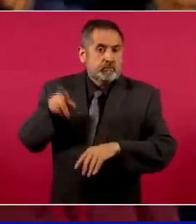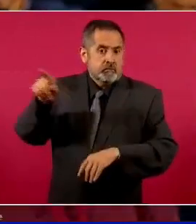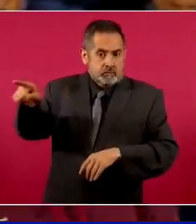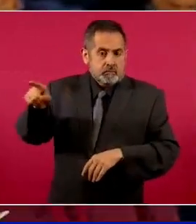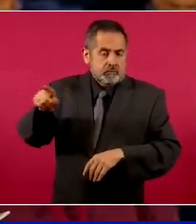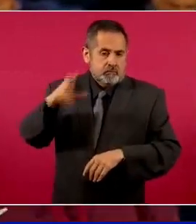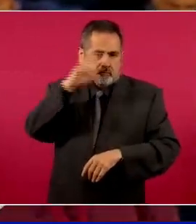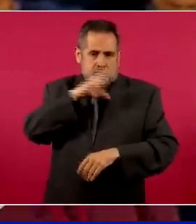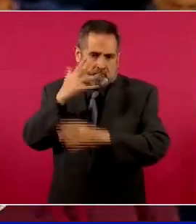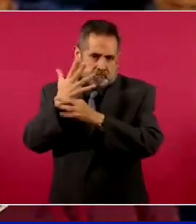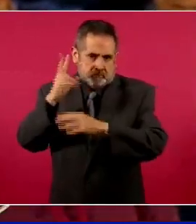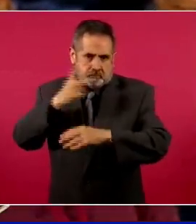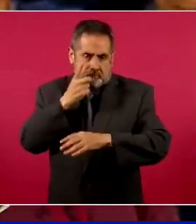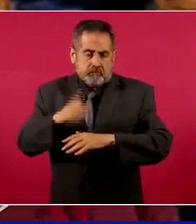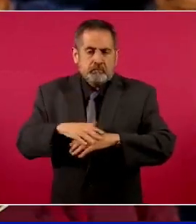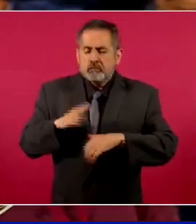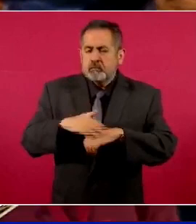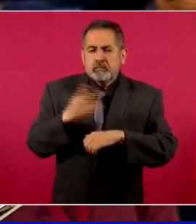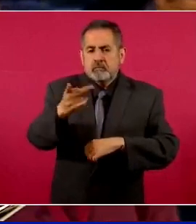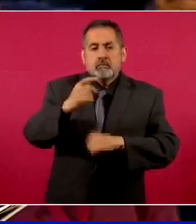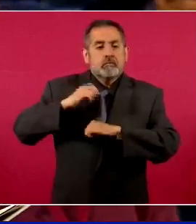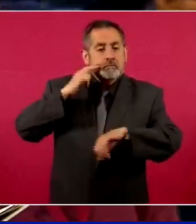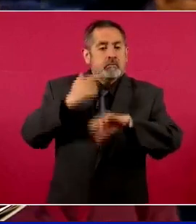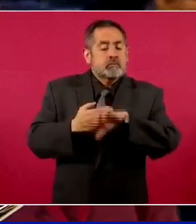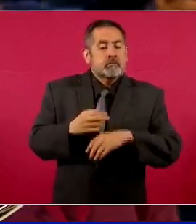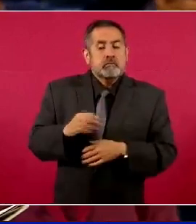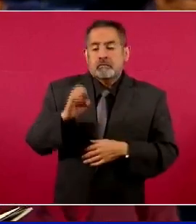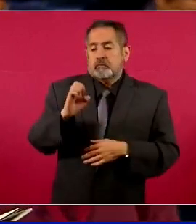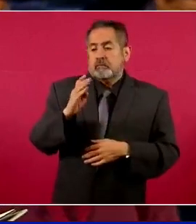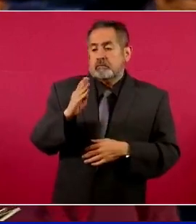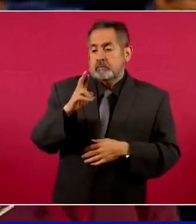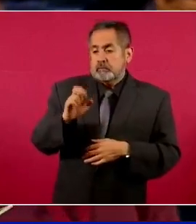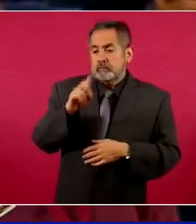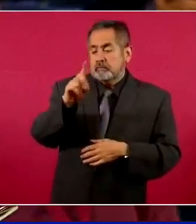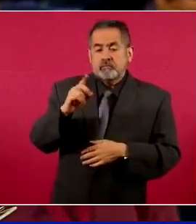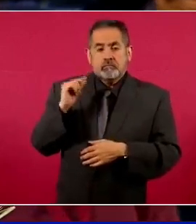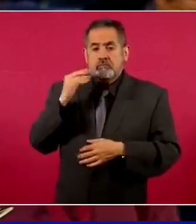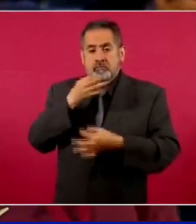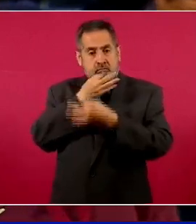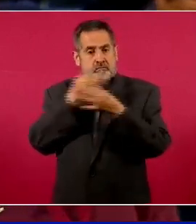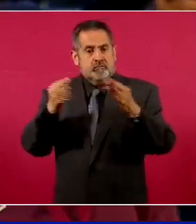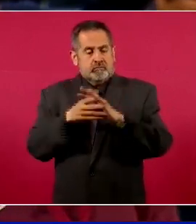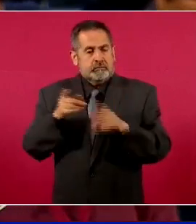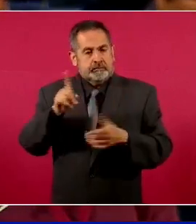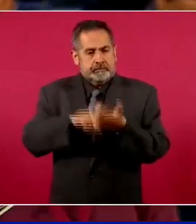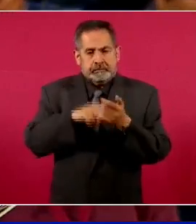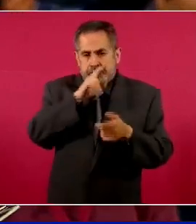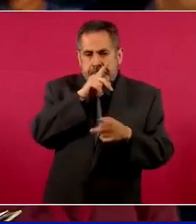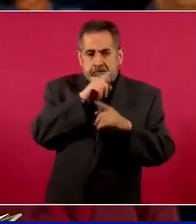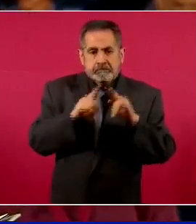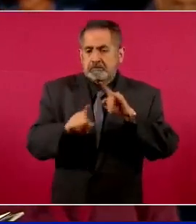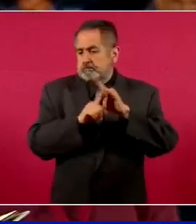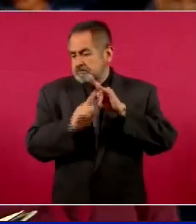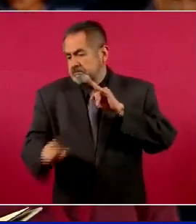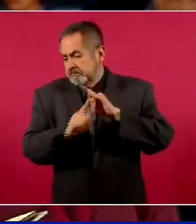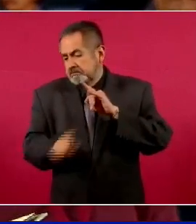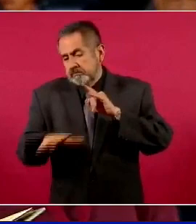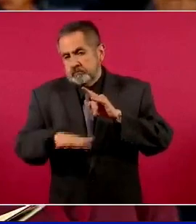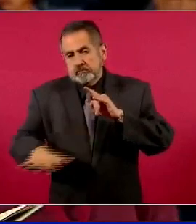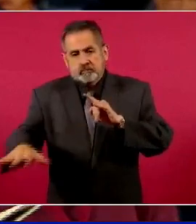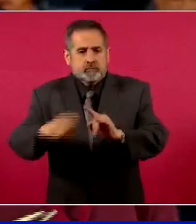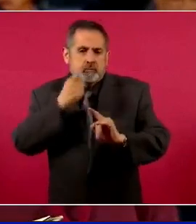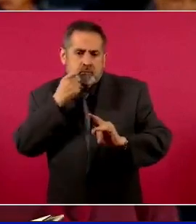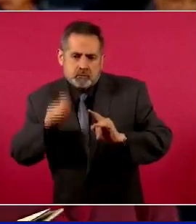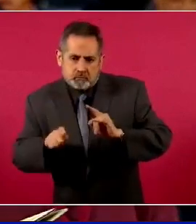Mi pregunta es relacionada porque el canciller Marcelo Ebrard acaba de hacer algunas declaraciones que le preocupaban los bombardios en Ucrania, pero